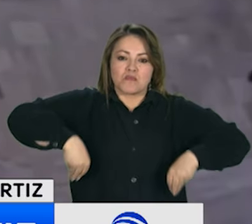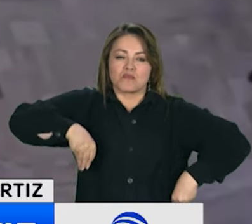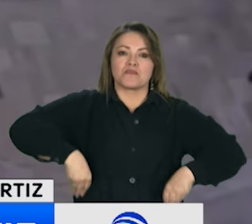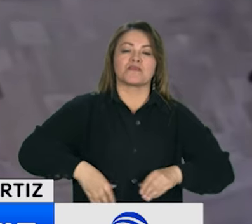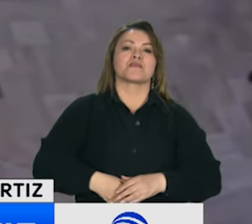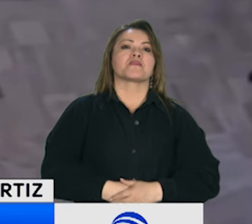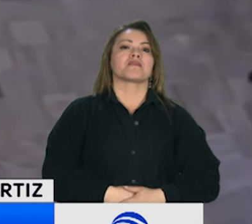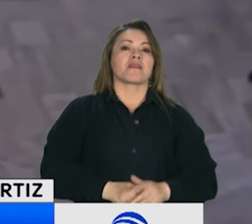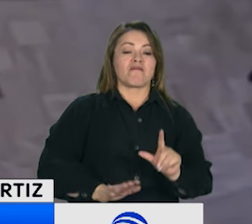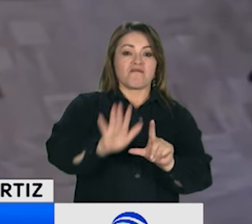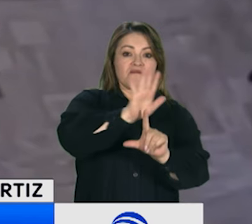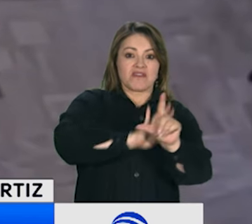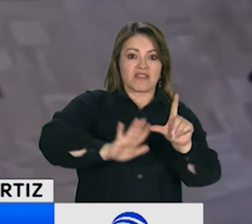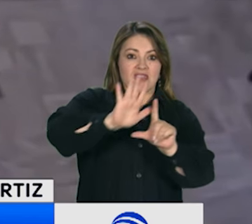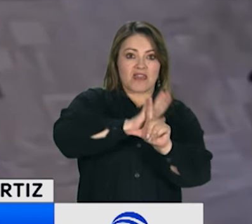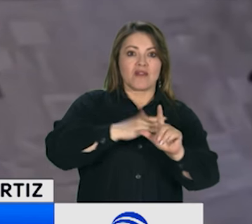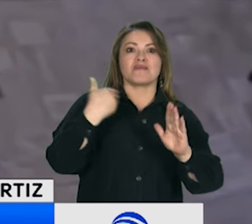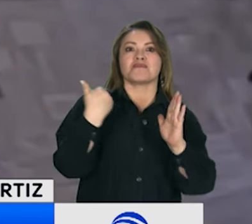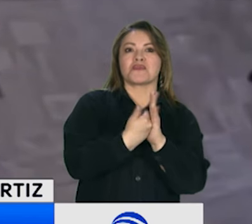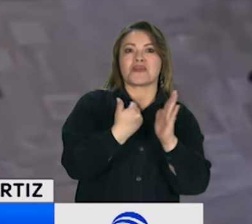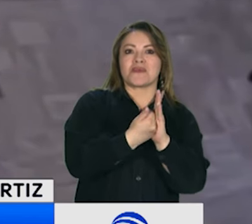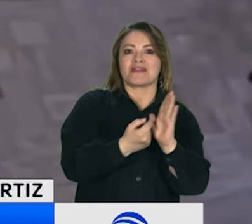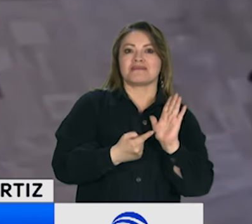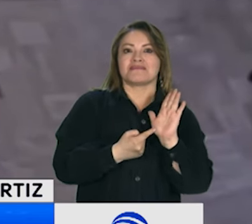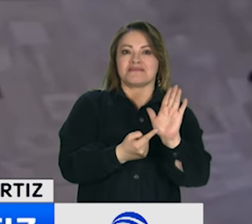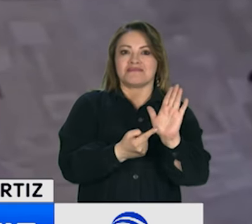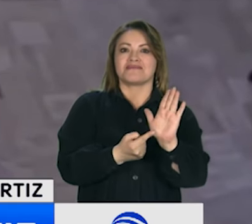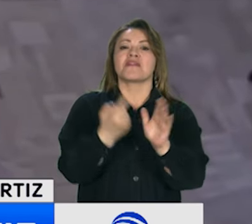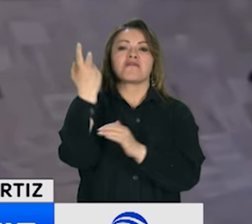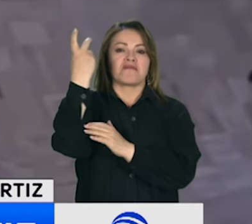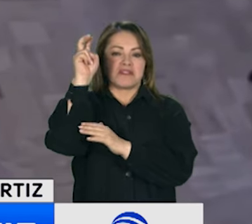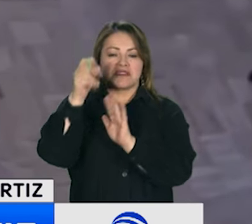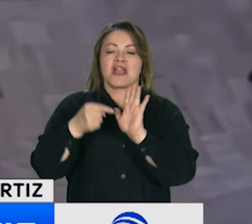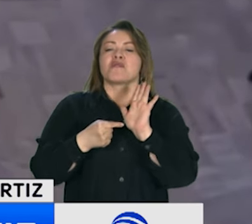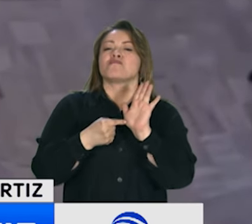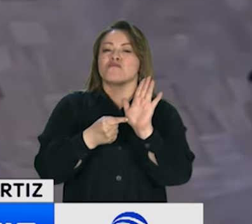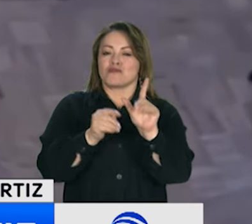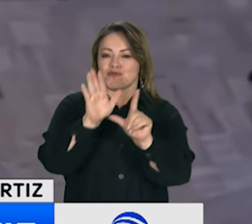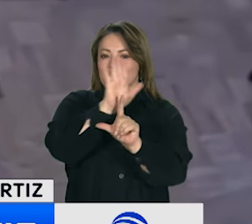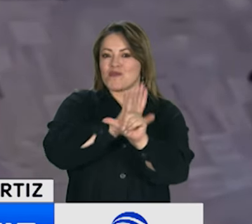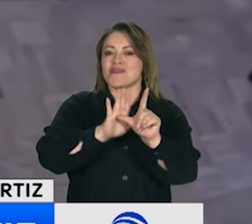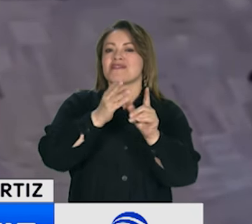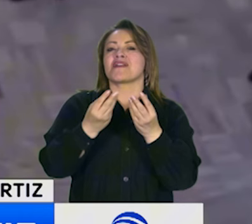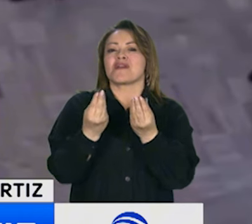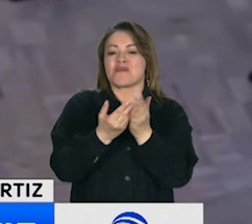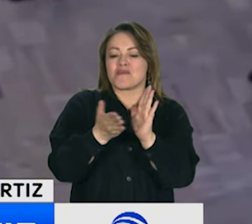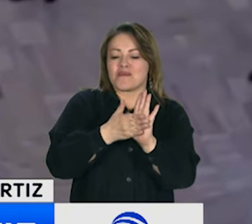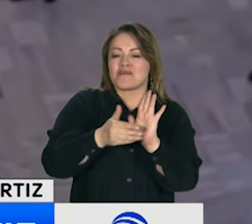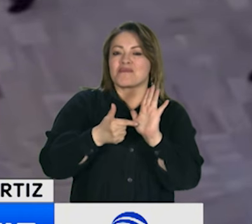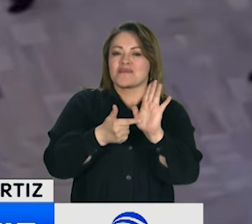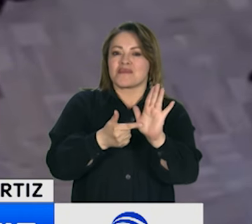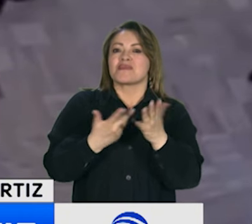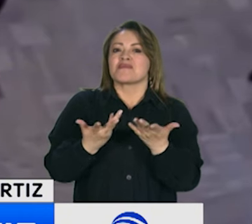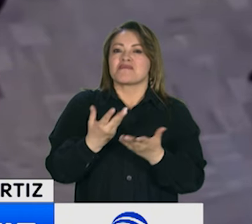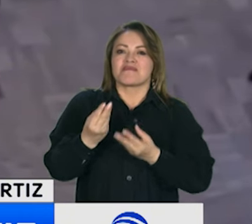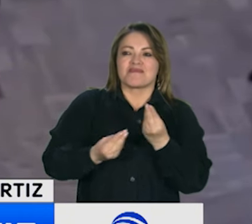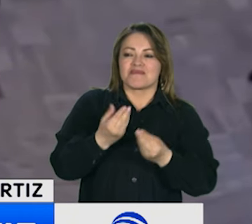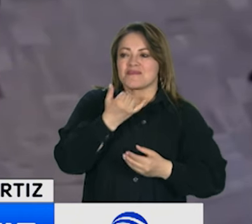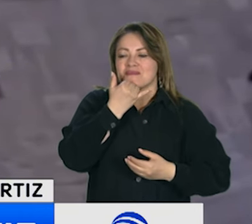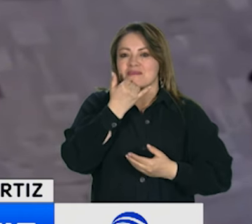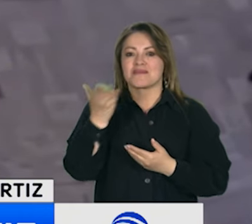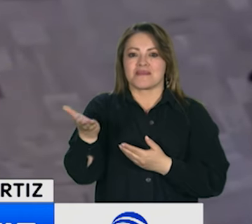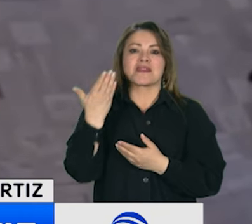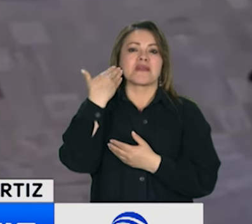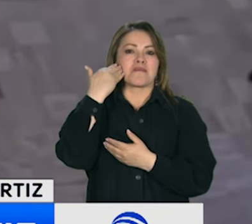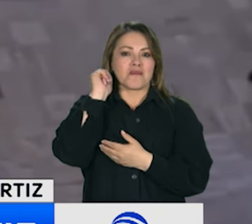Este video fue una de las pruebas que presentó la Fiscalía General de la Nación durante la audiencia que definiría la medida de aseguramiento